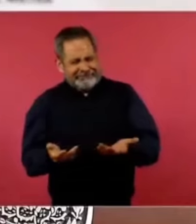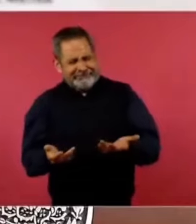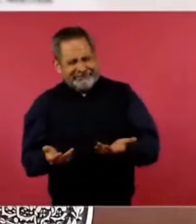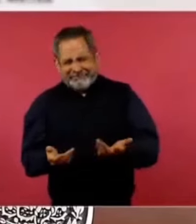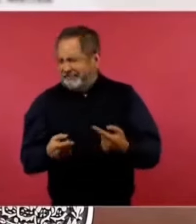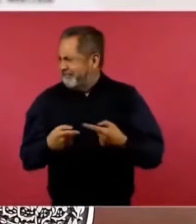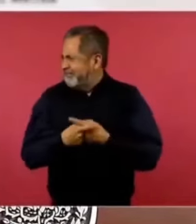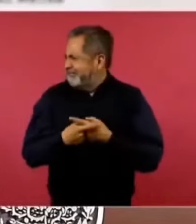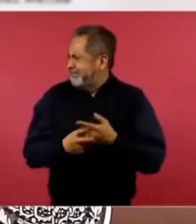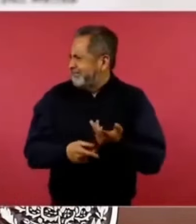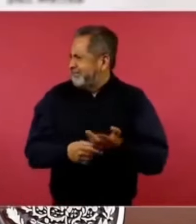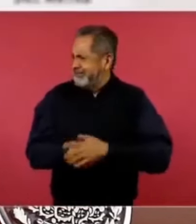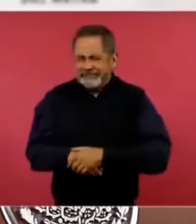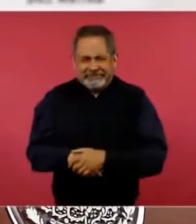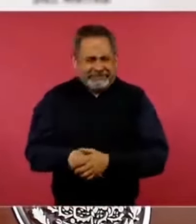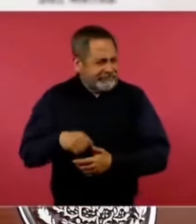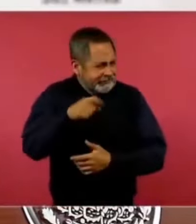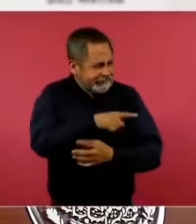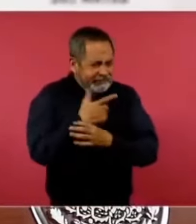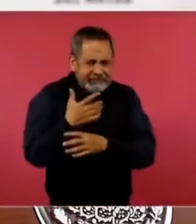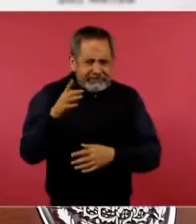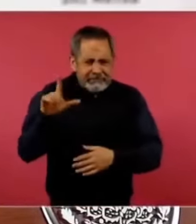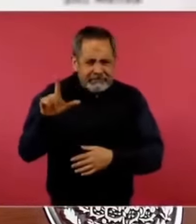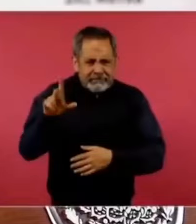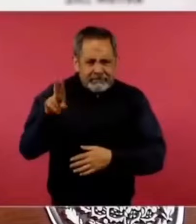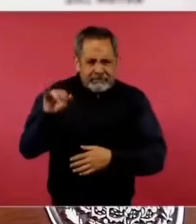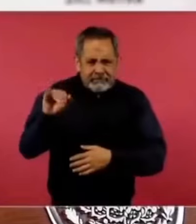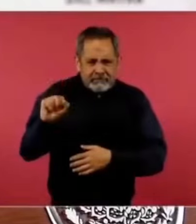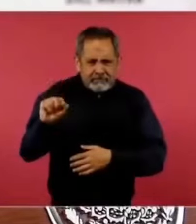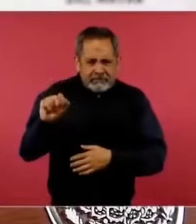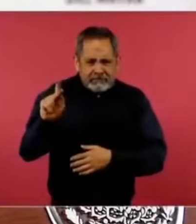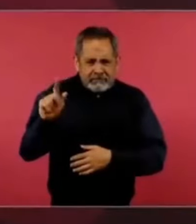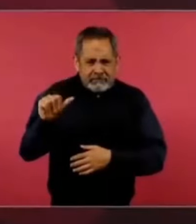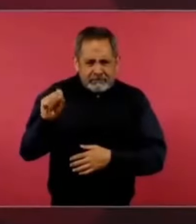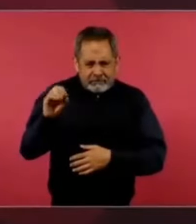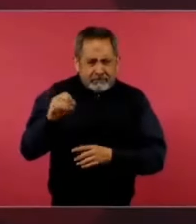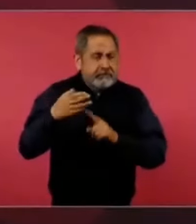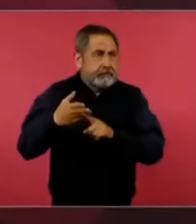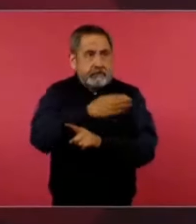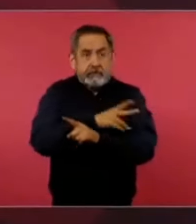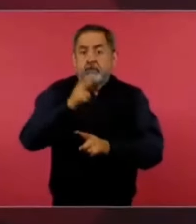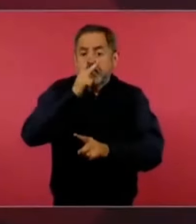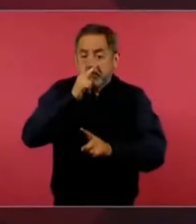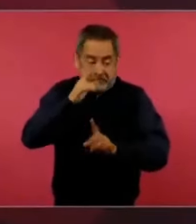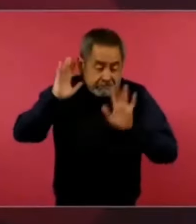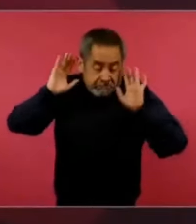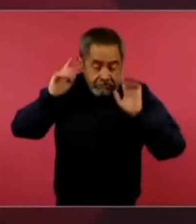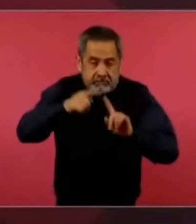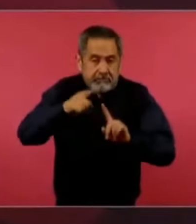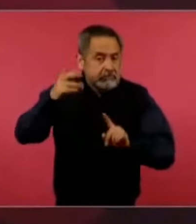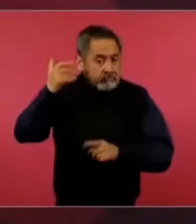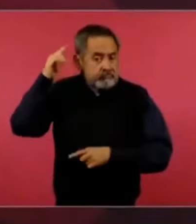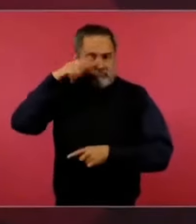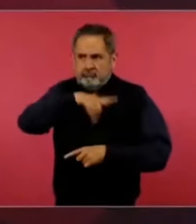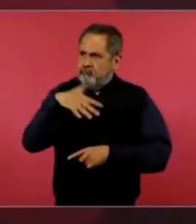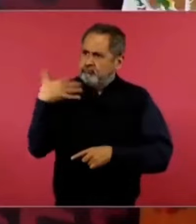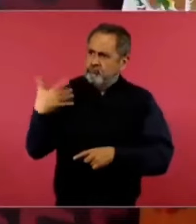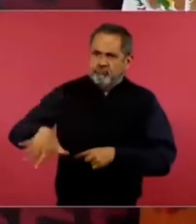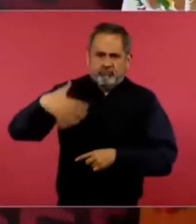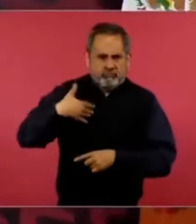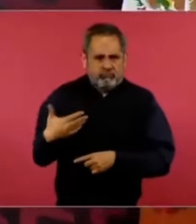estoy hablando de Luis Pasos, que en un tiempo si es el papá, era el ídolo